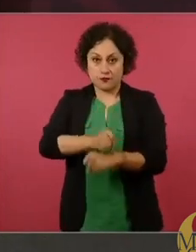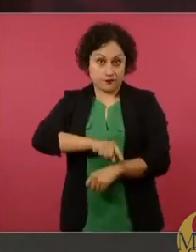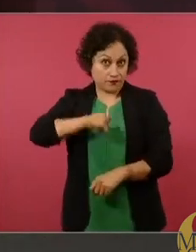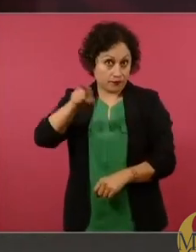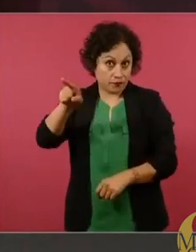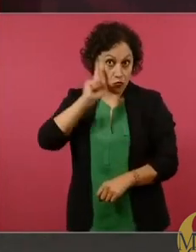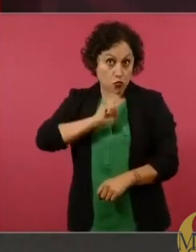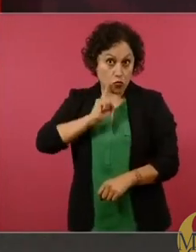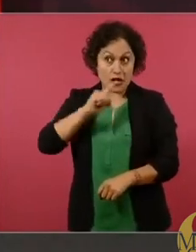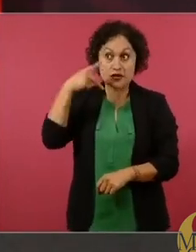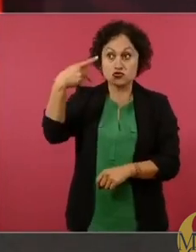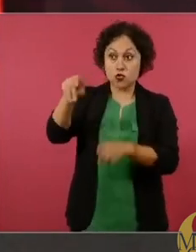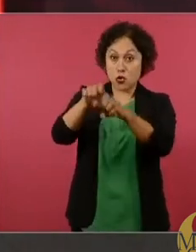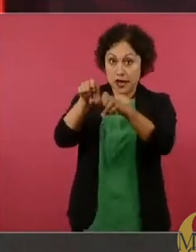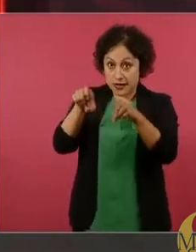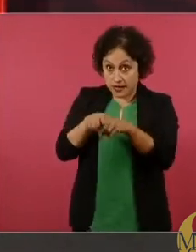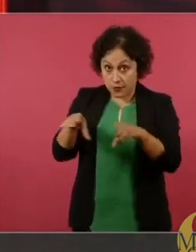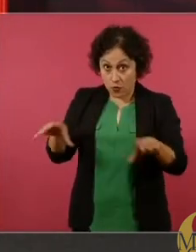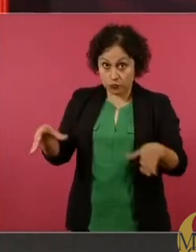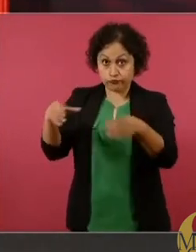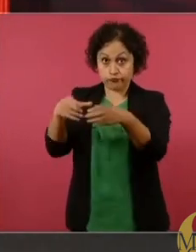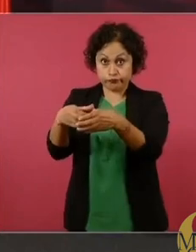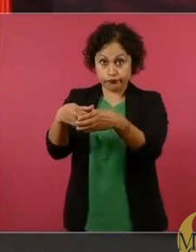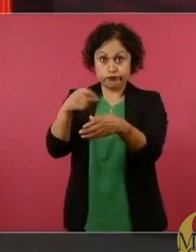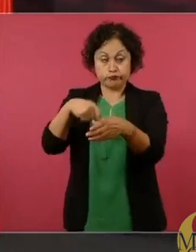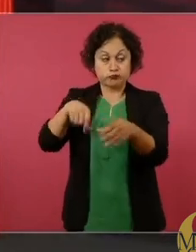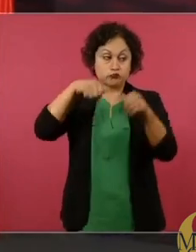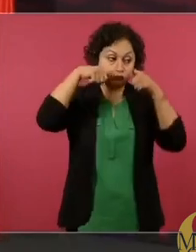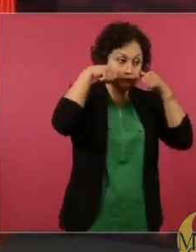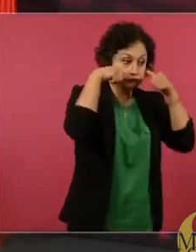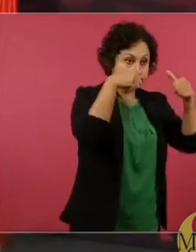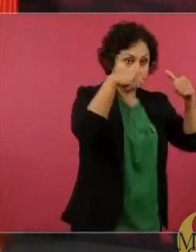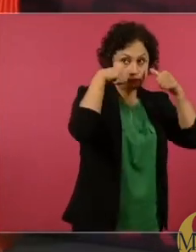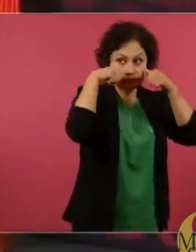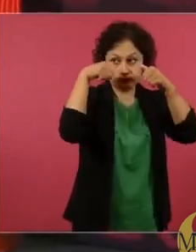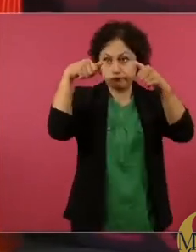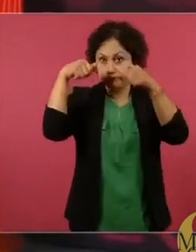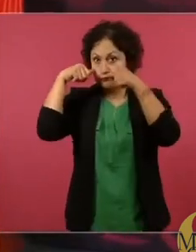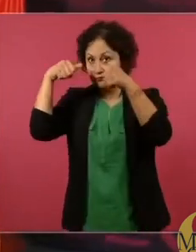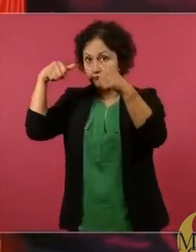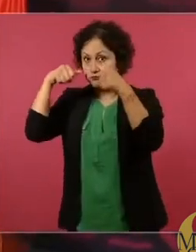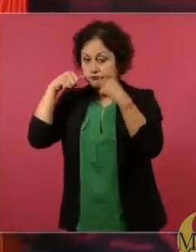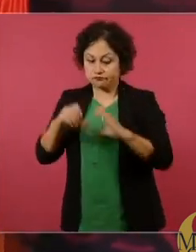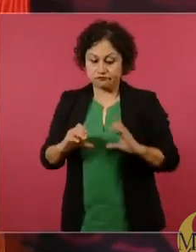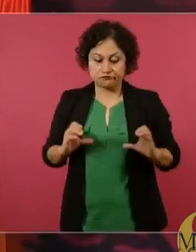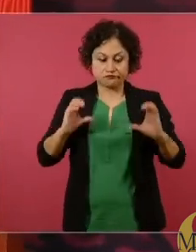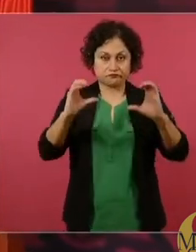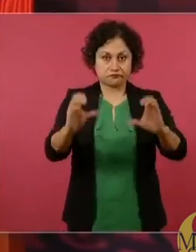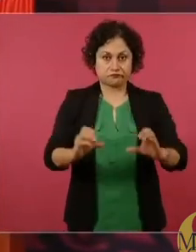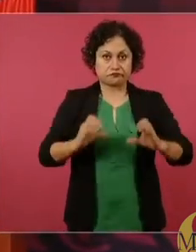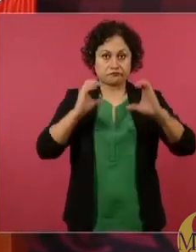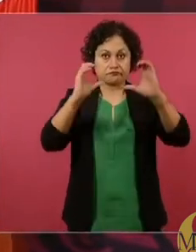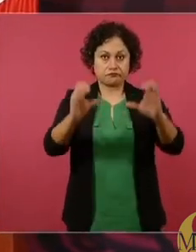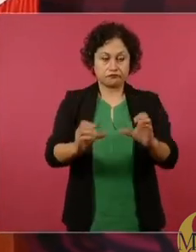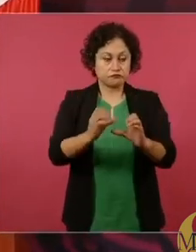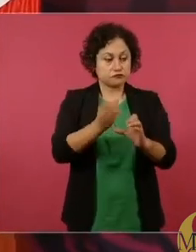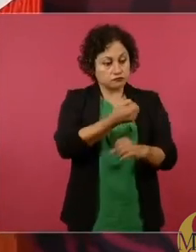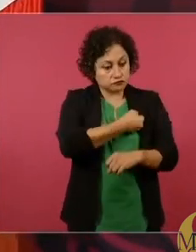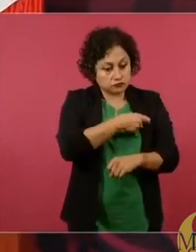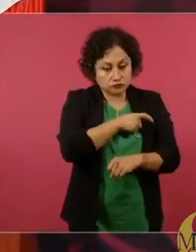los atendió, se cuidó mucho su estado de salud,